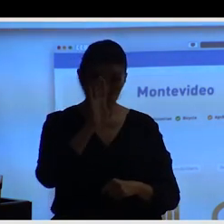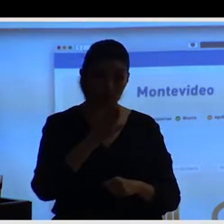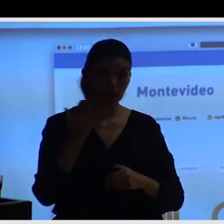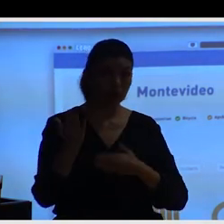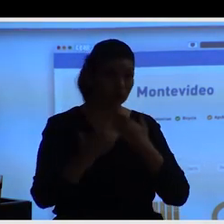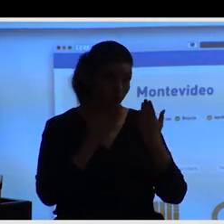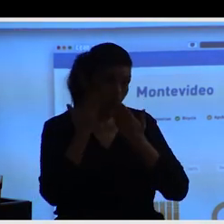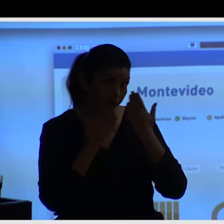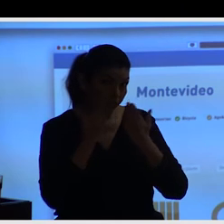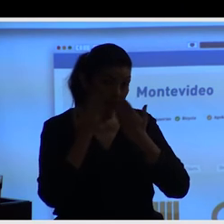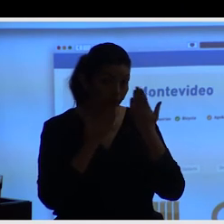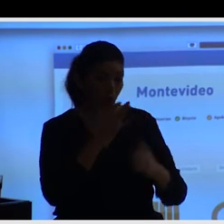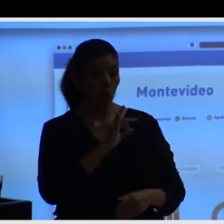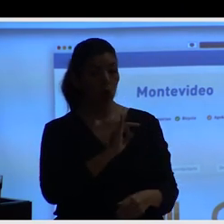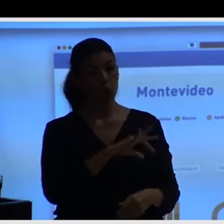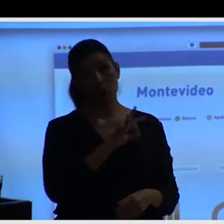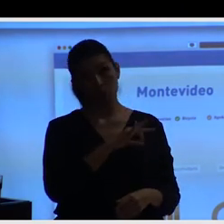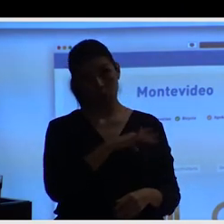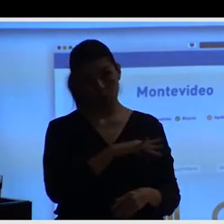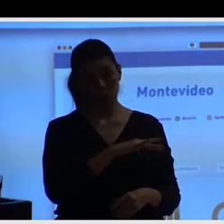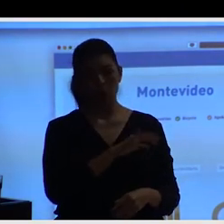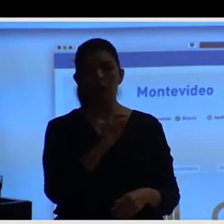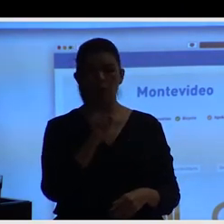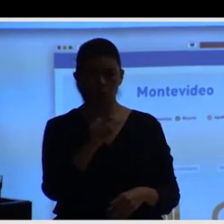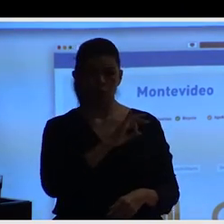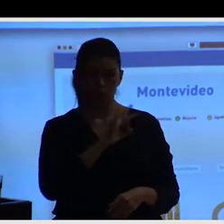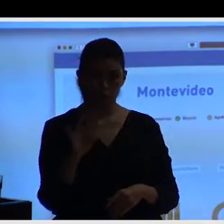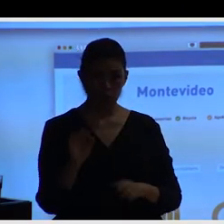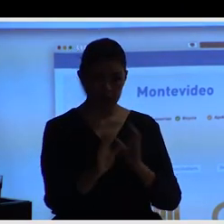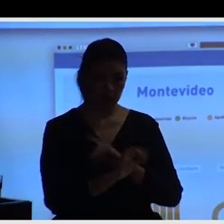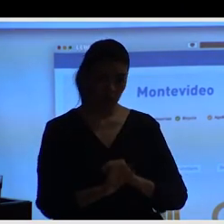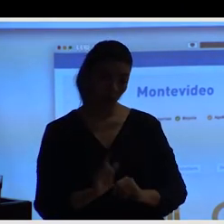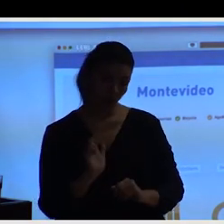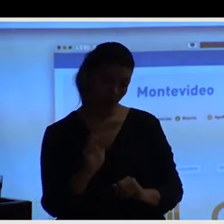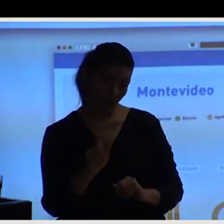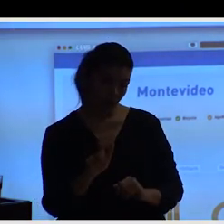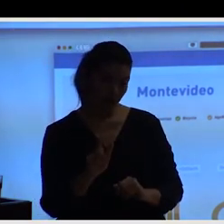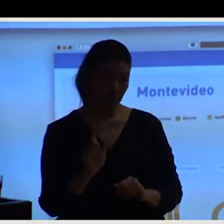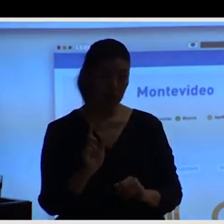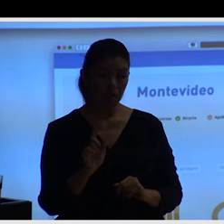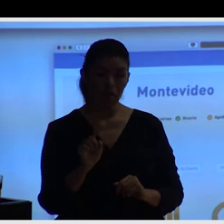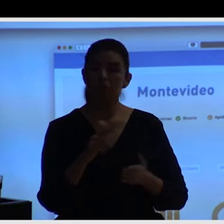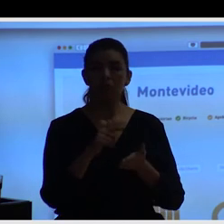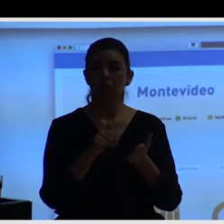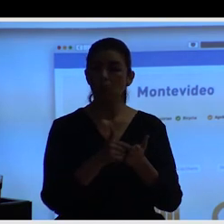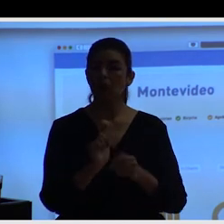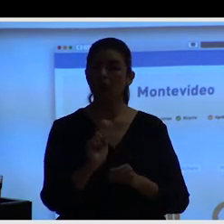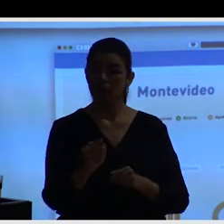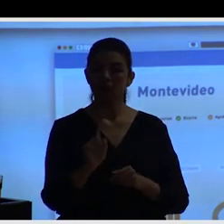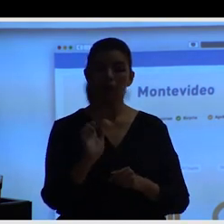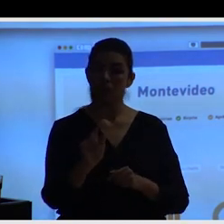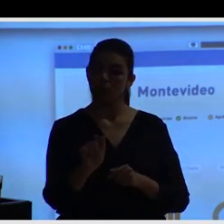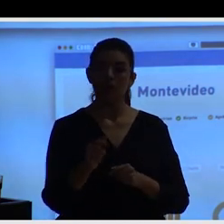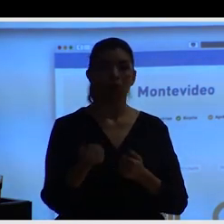en una plaza, ver cuántas personas están en esta plaza, a un momento dado, cómo baja y sube el flujo de las